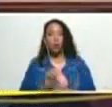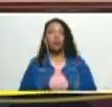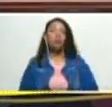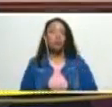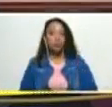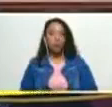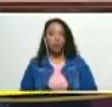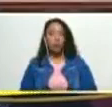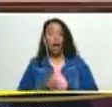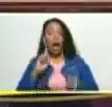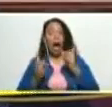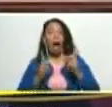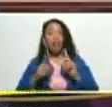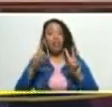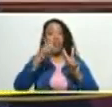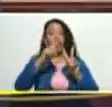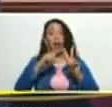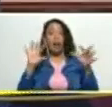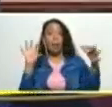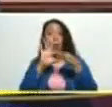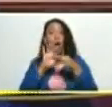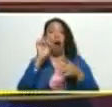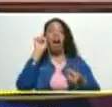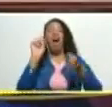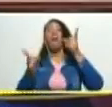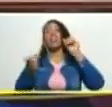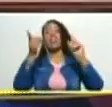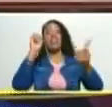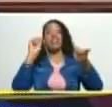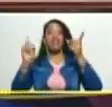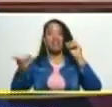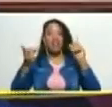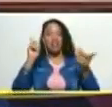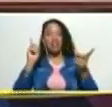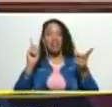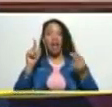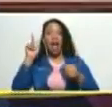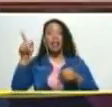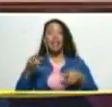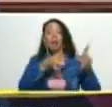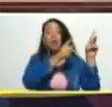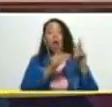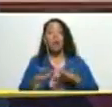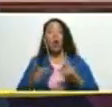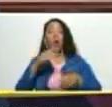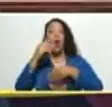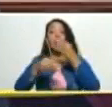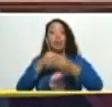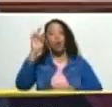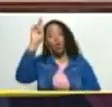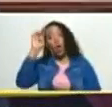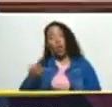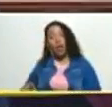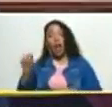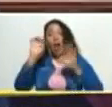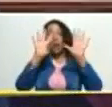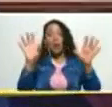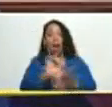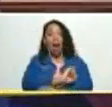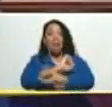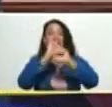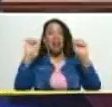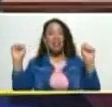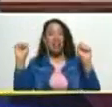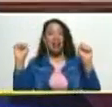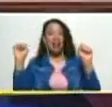y a veces BTB se pegaba a veces ese programa lo hacíamos todos los días a las 9 de la mañana a las